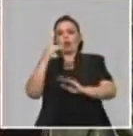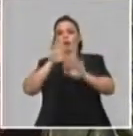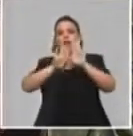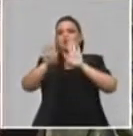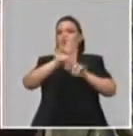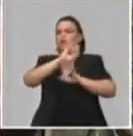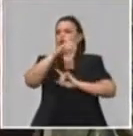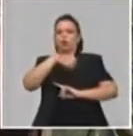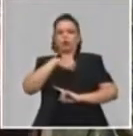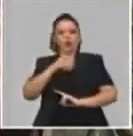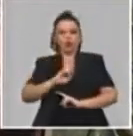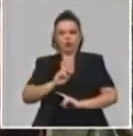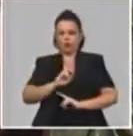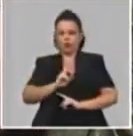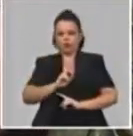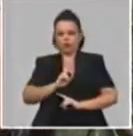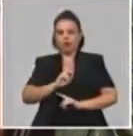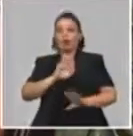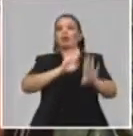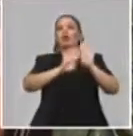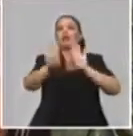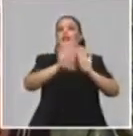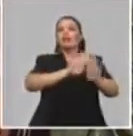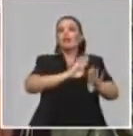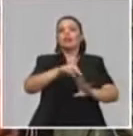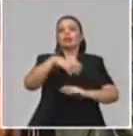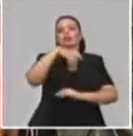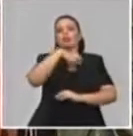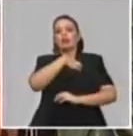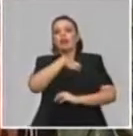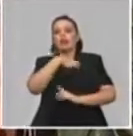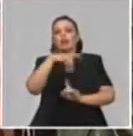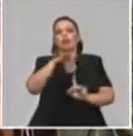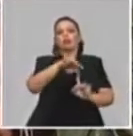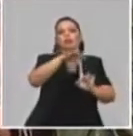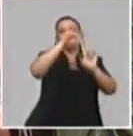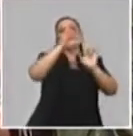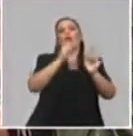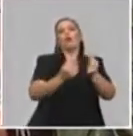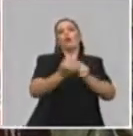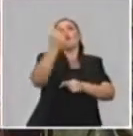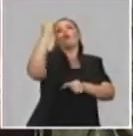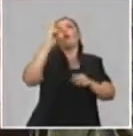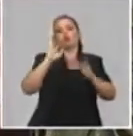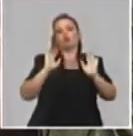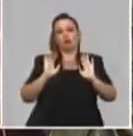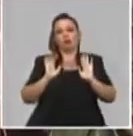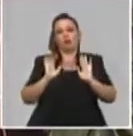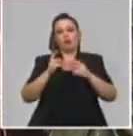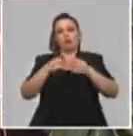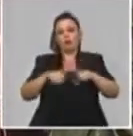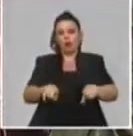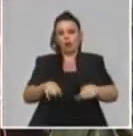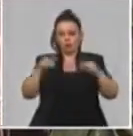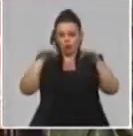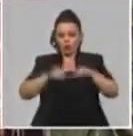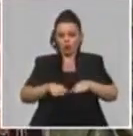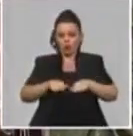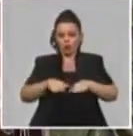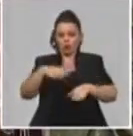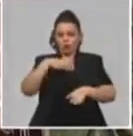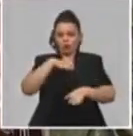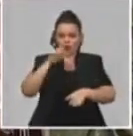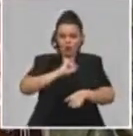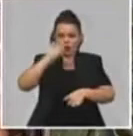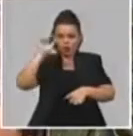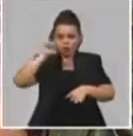estaba concebida como un servicio adicional al centro comercial, como una opción más. Realmente el alcance no llegaba a lo que estamos logrando ahora. Y